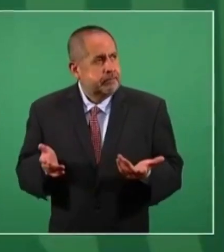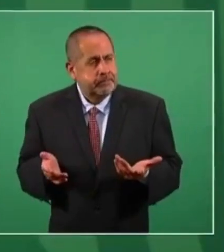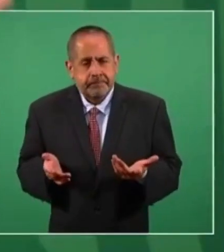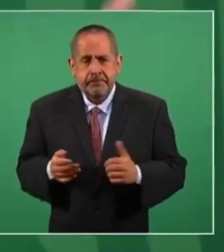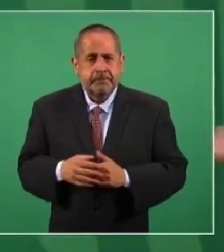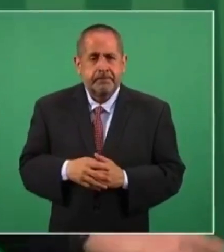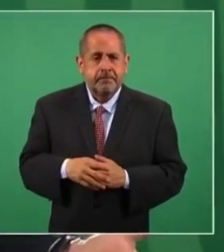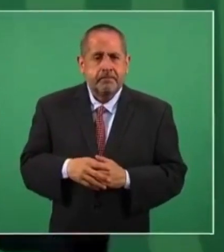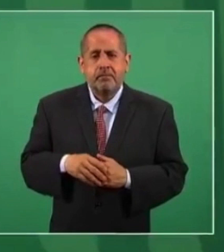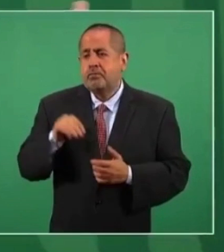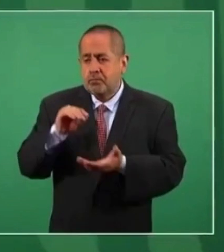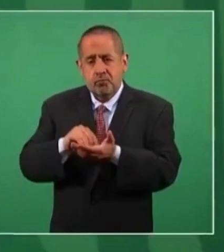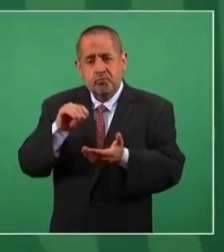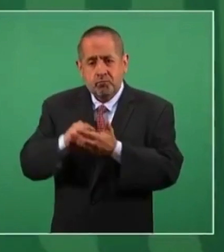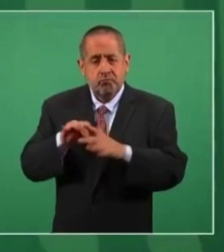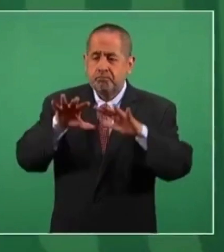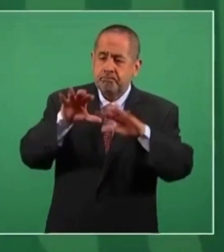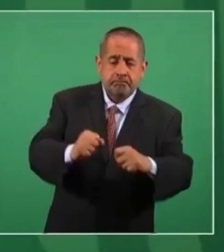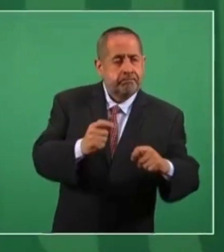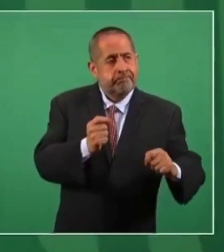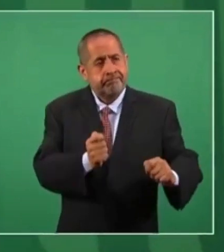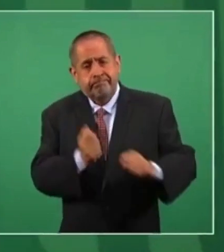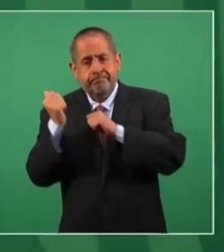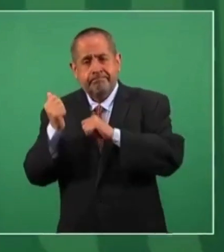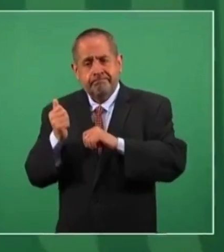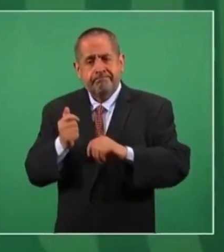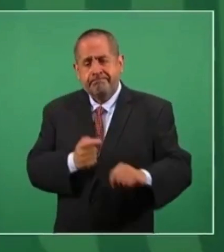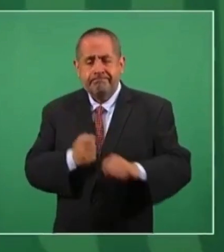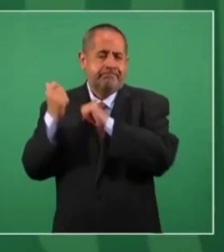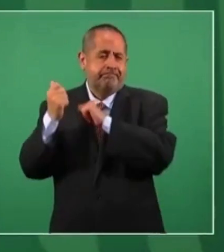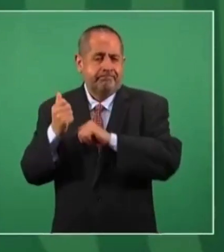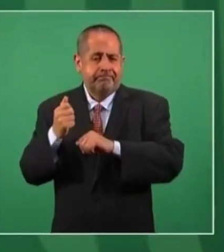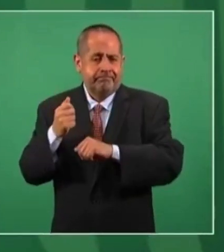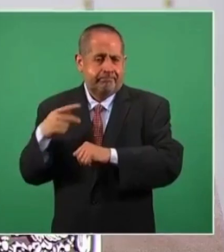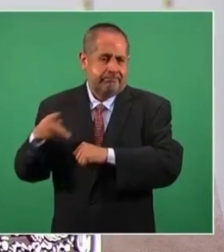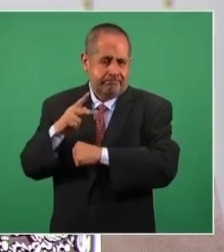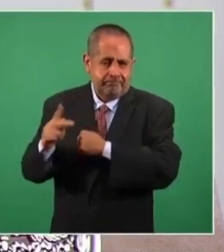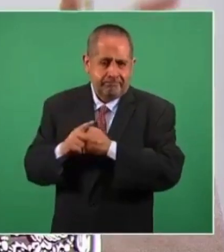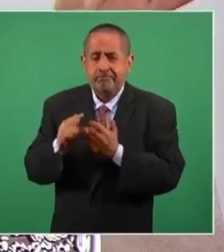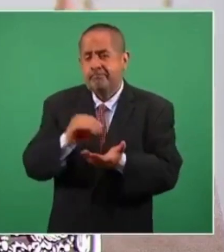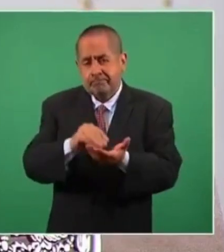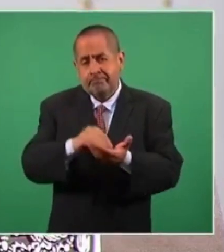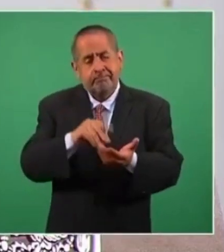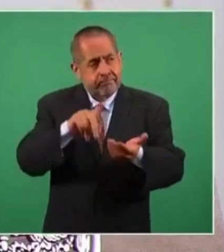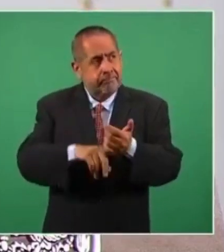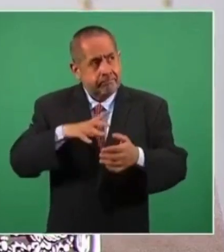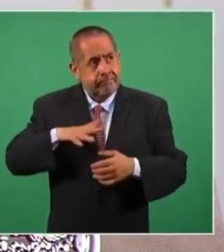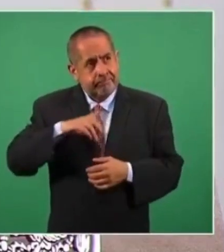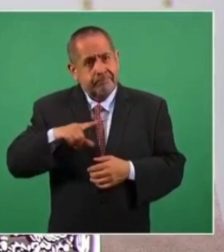las deportaciones como